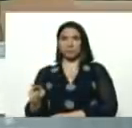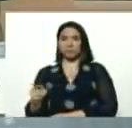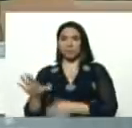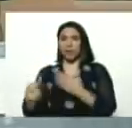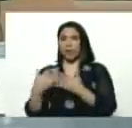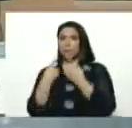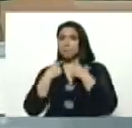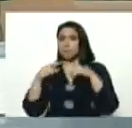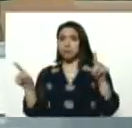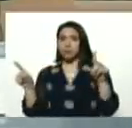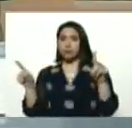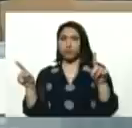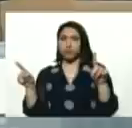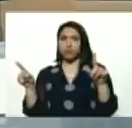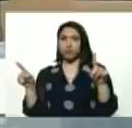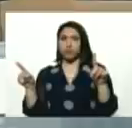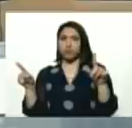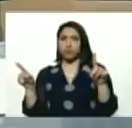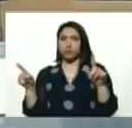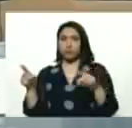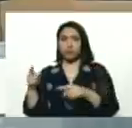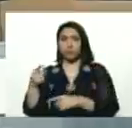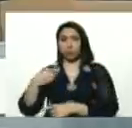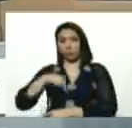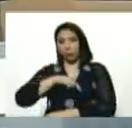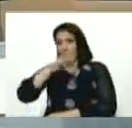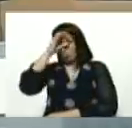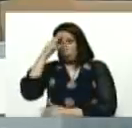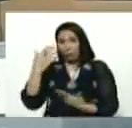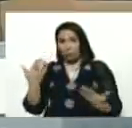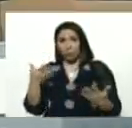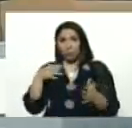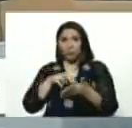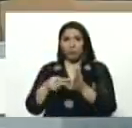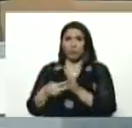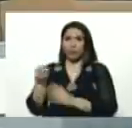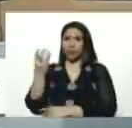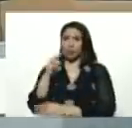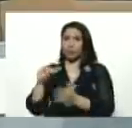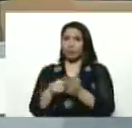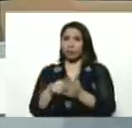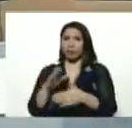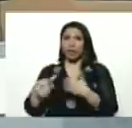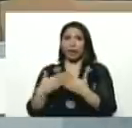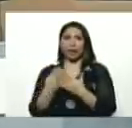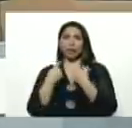hasta que lo pierde, no sabíamos, lo que era la asamblea nacional, hasta que lo perdimos, Dios dado,